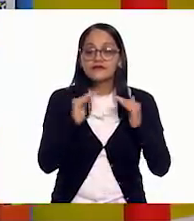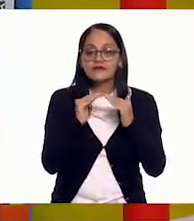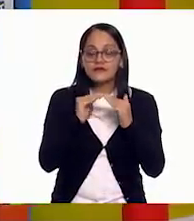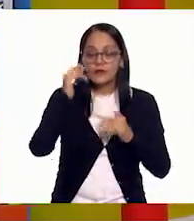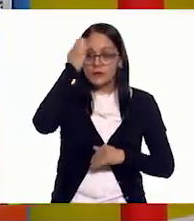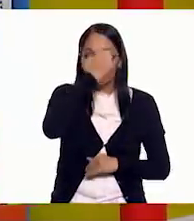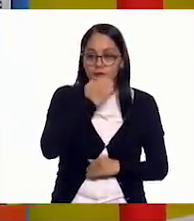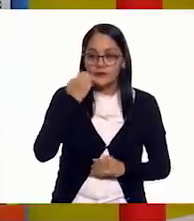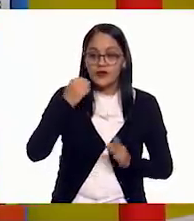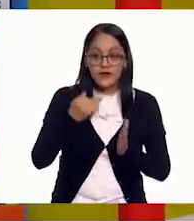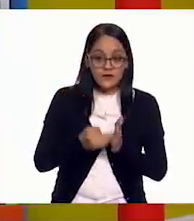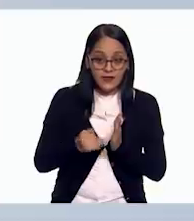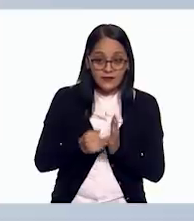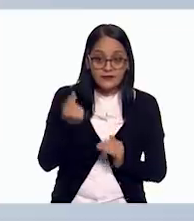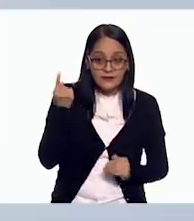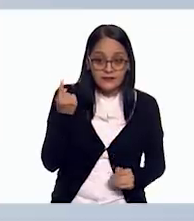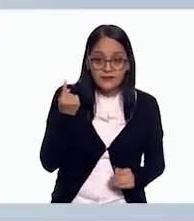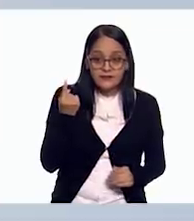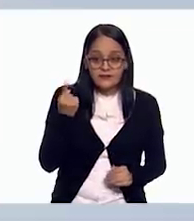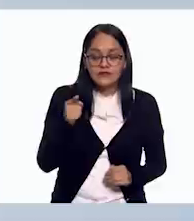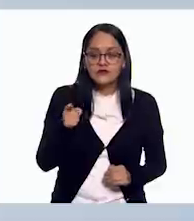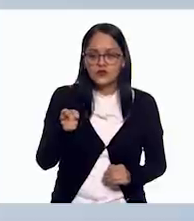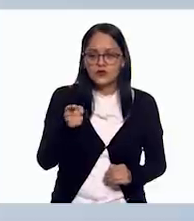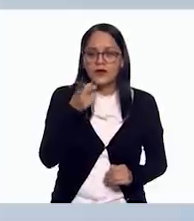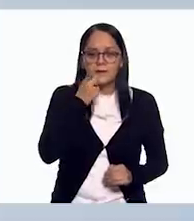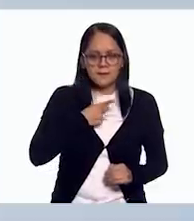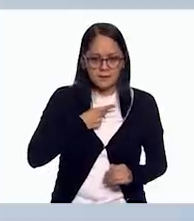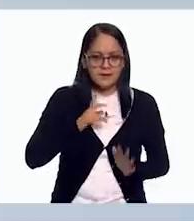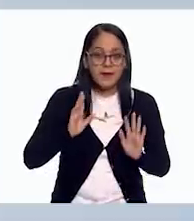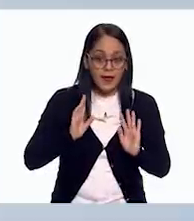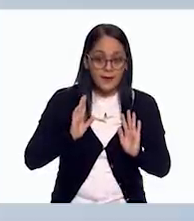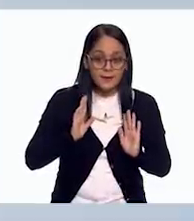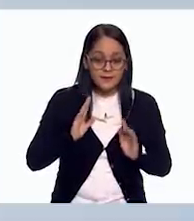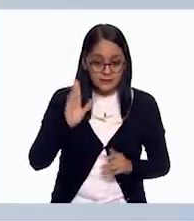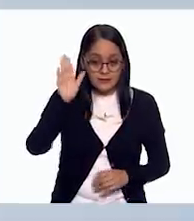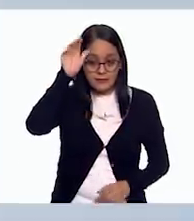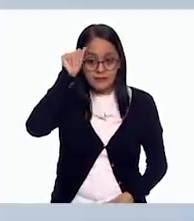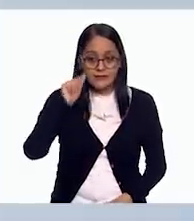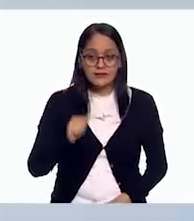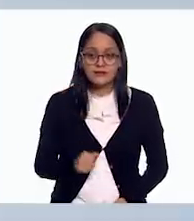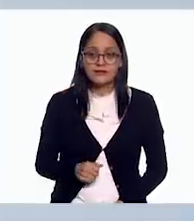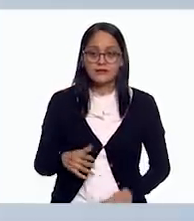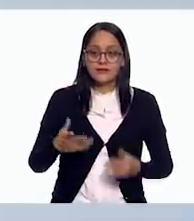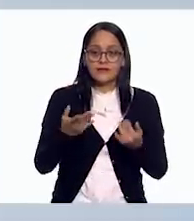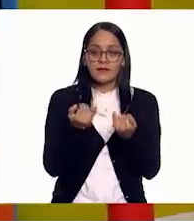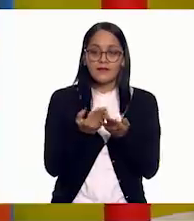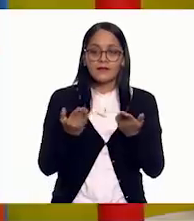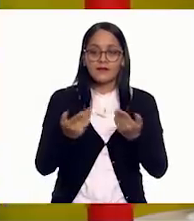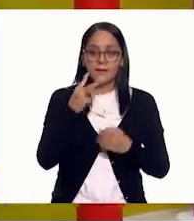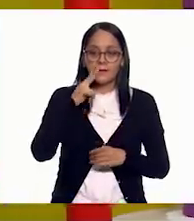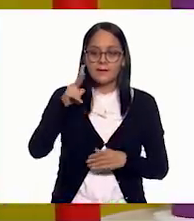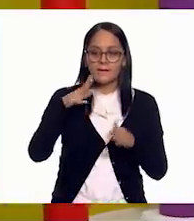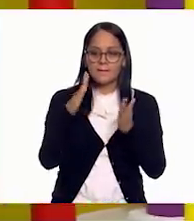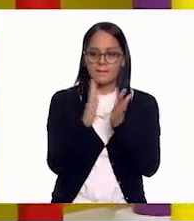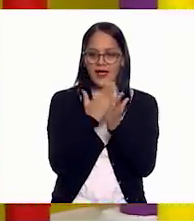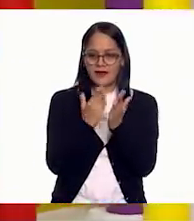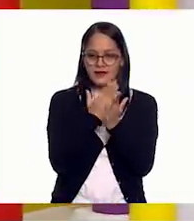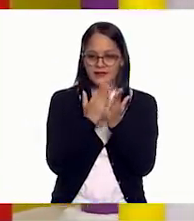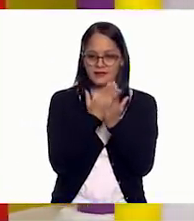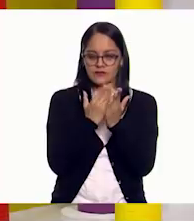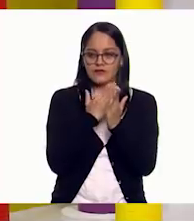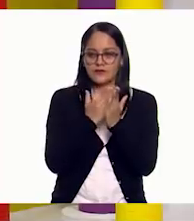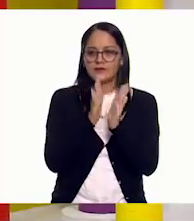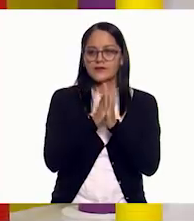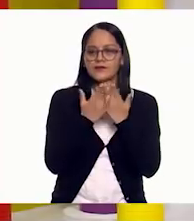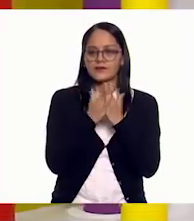observan si falta alguna. Y nos hacen sus comentarios, ¿les parece? Vamos a ir a la página de nuestro libro.